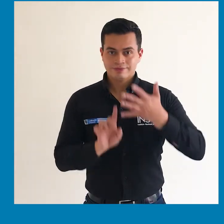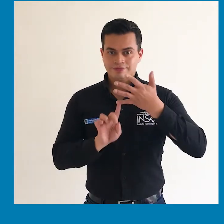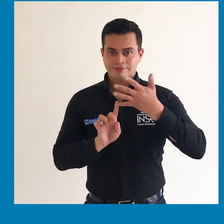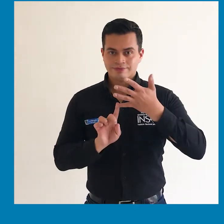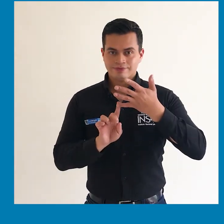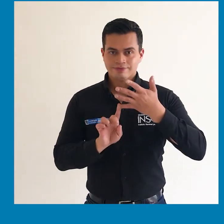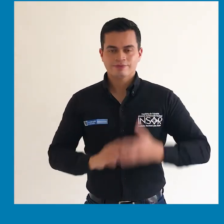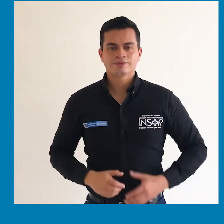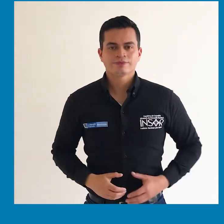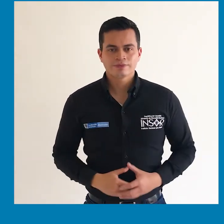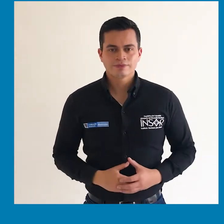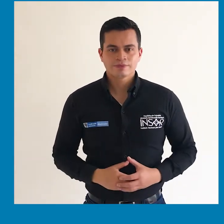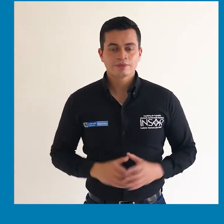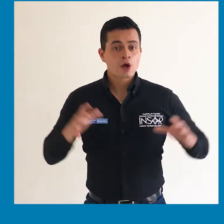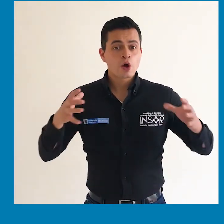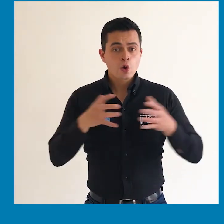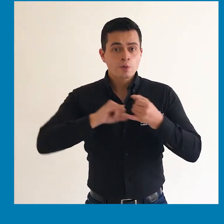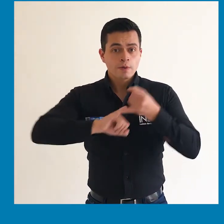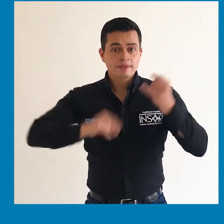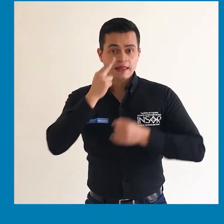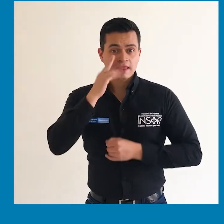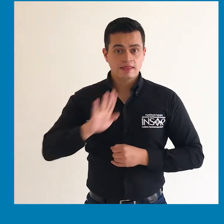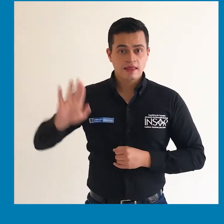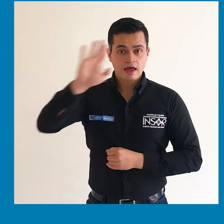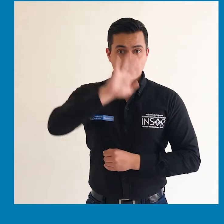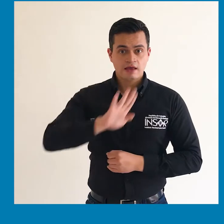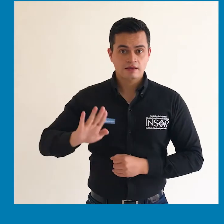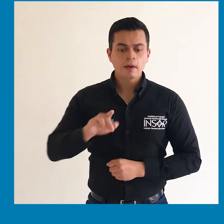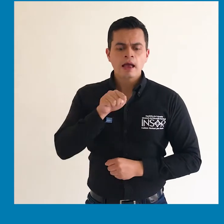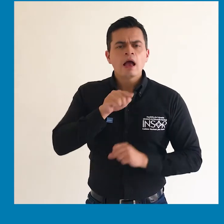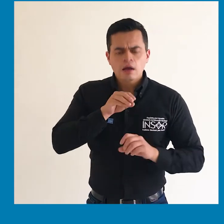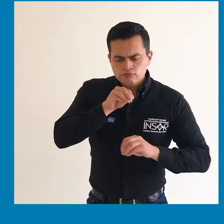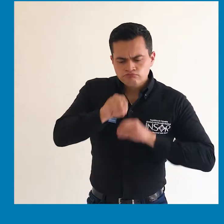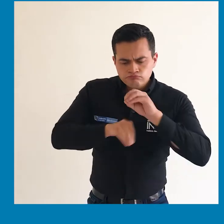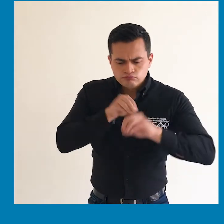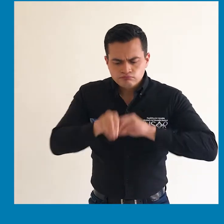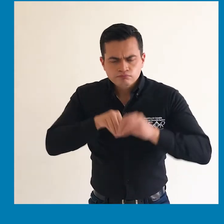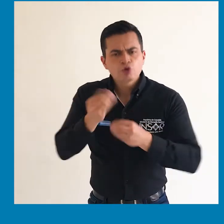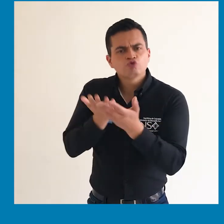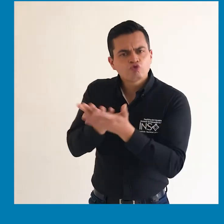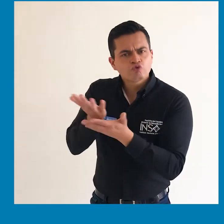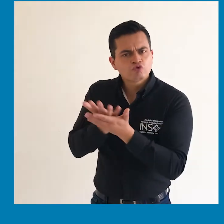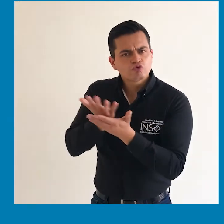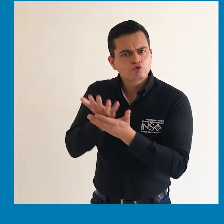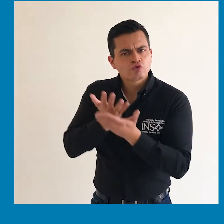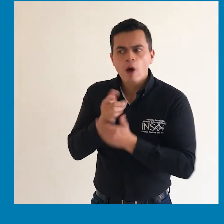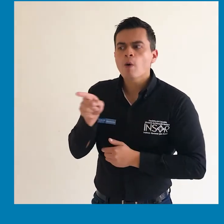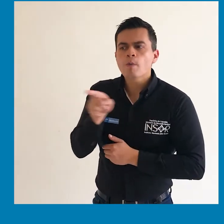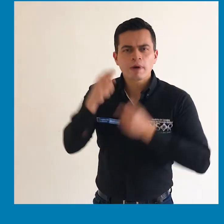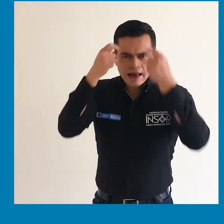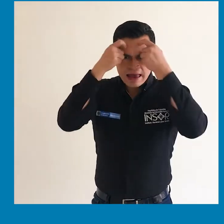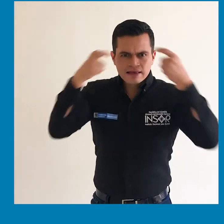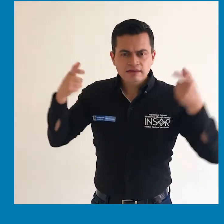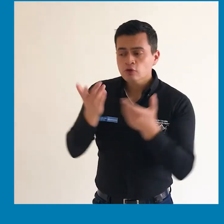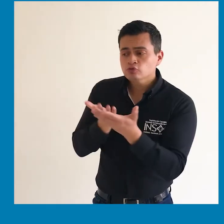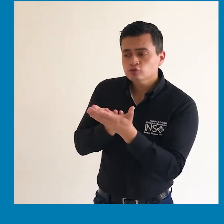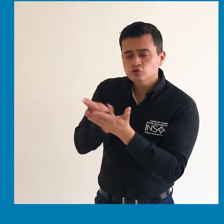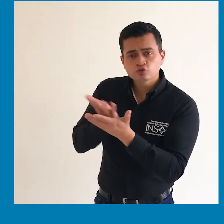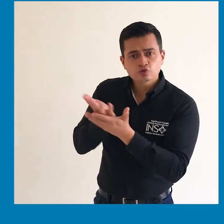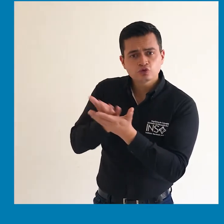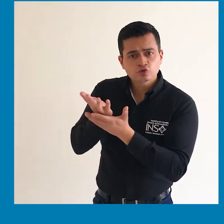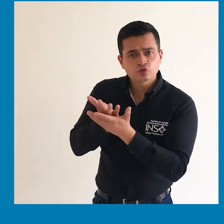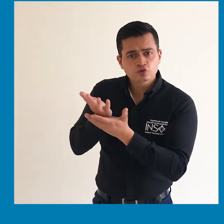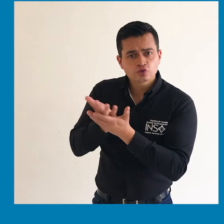Quinto. Las recomendaciones del Mecanismo Independiente Nacional no serán de